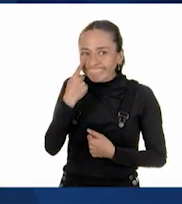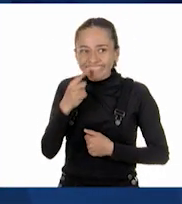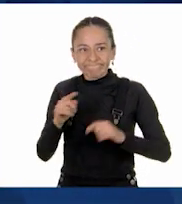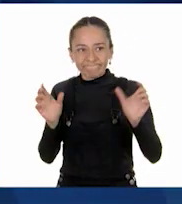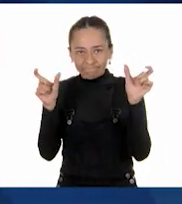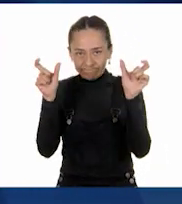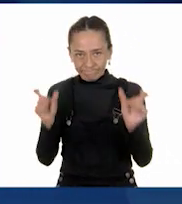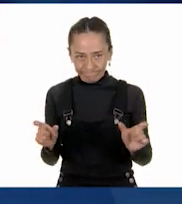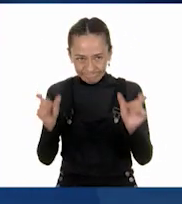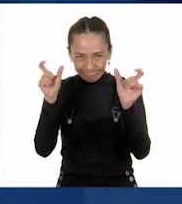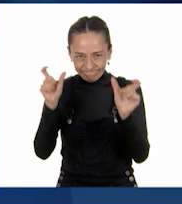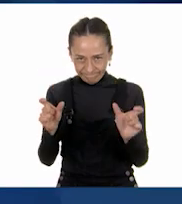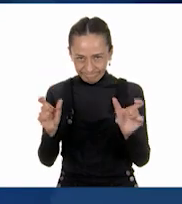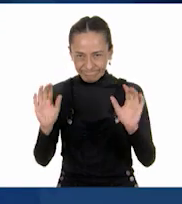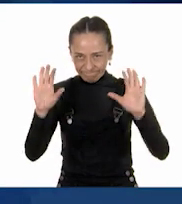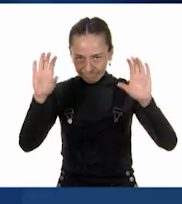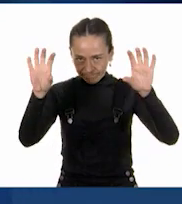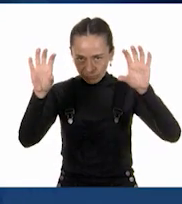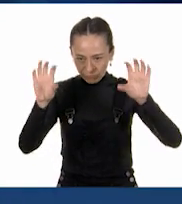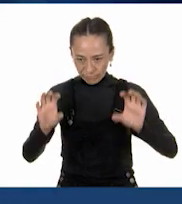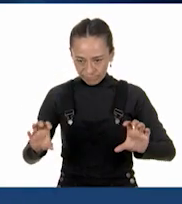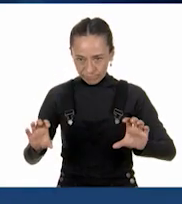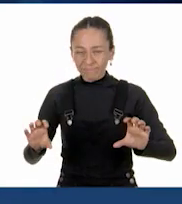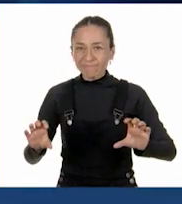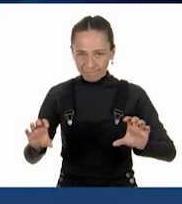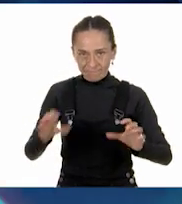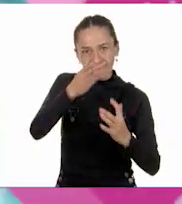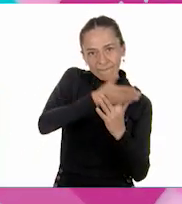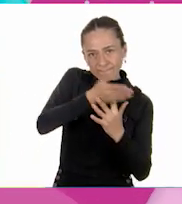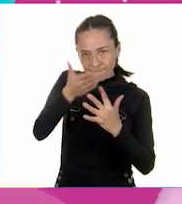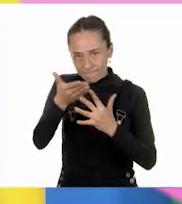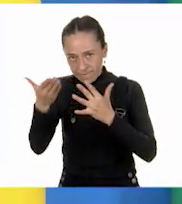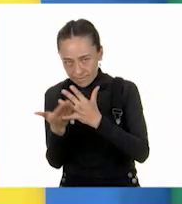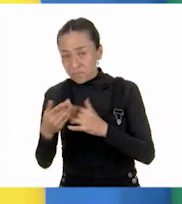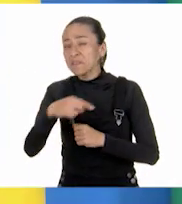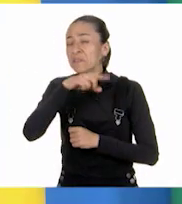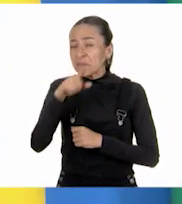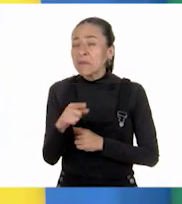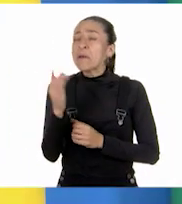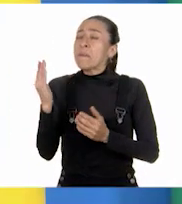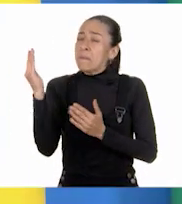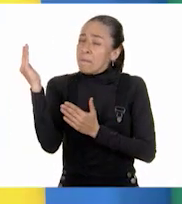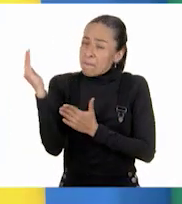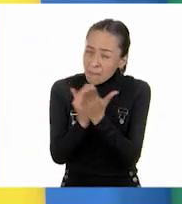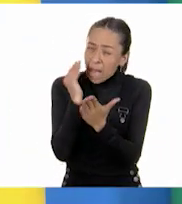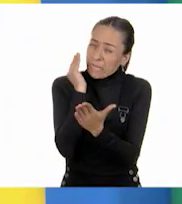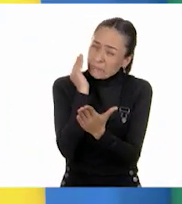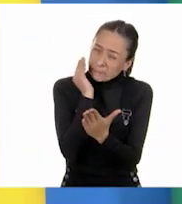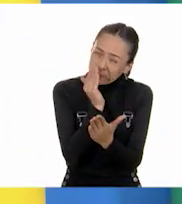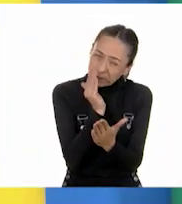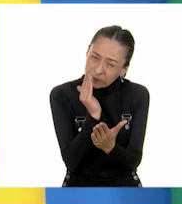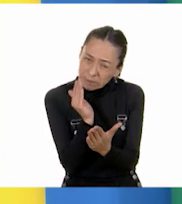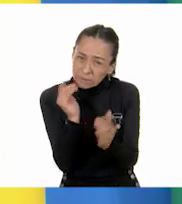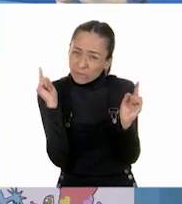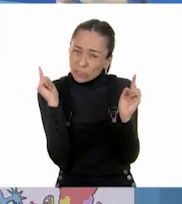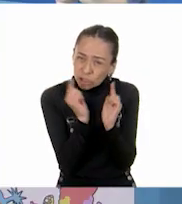pedacitos sean más pequeñitos, podremos encontrar varias fracciones escondidas en medio.